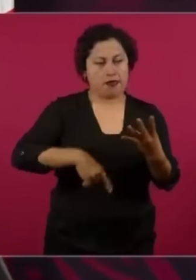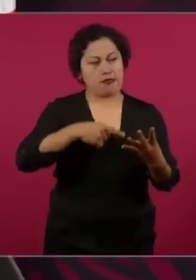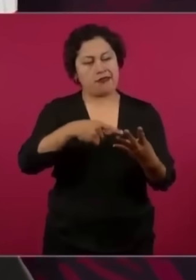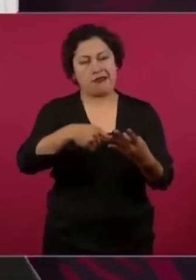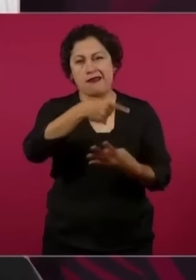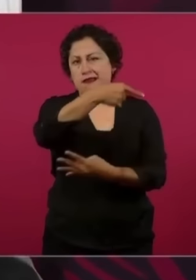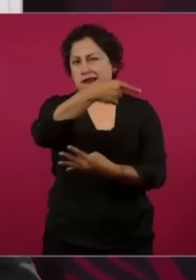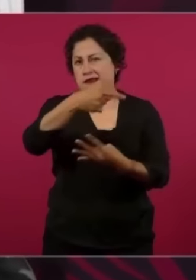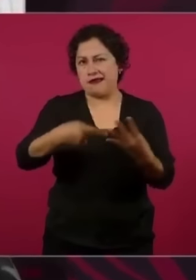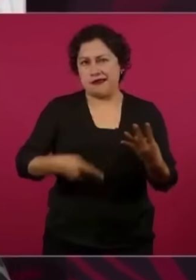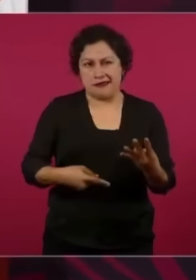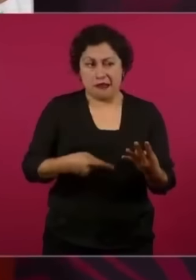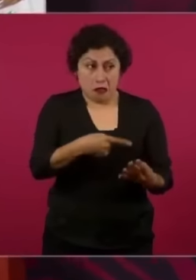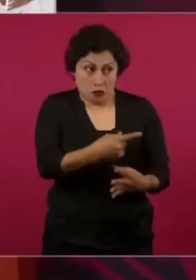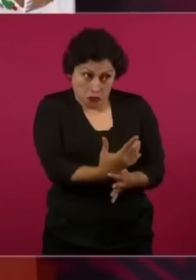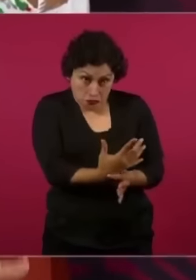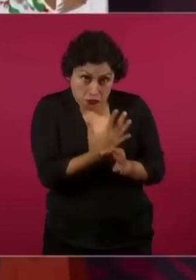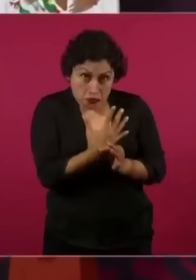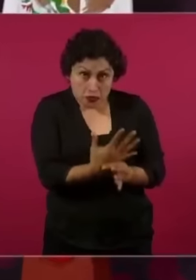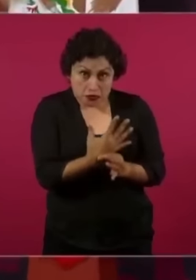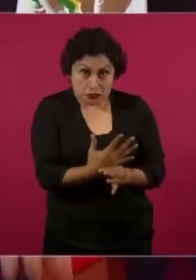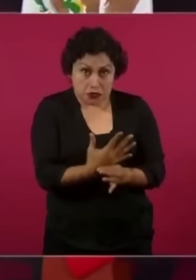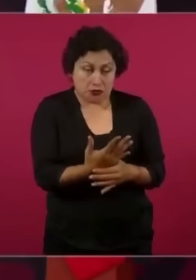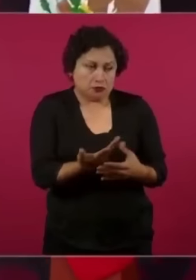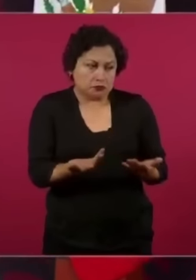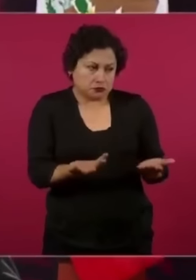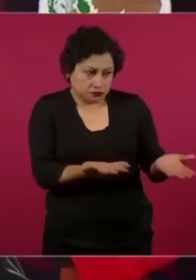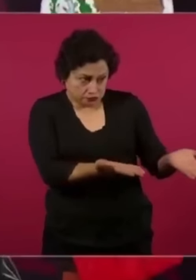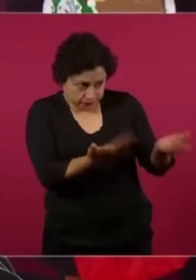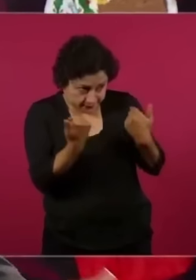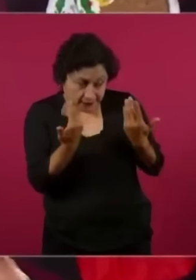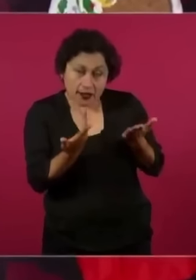Es muy sencillo que los dé a conocer.